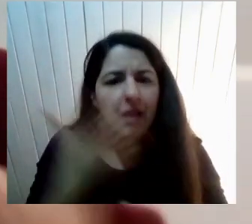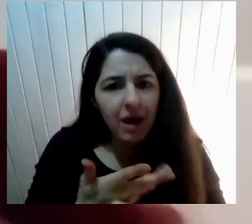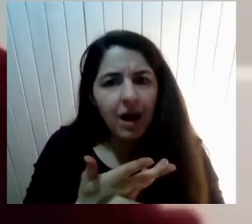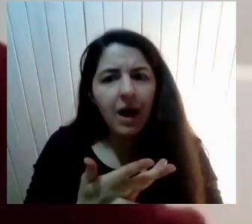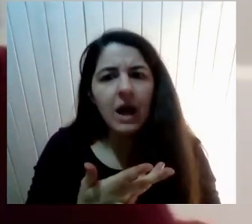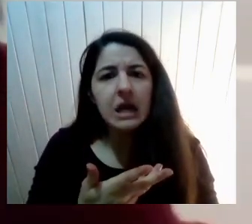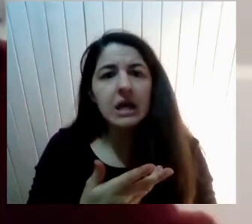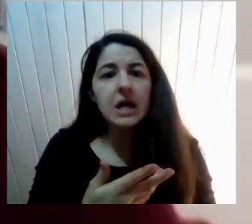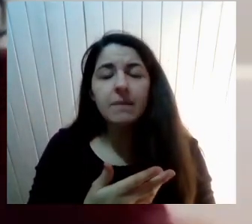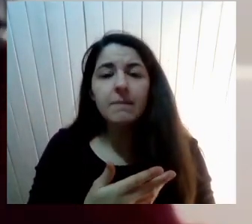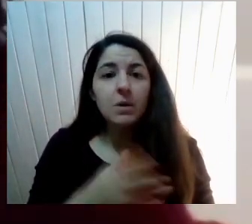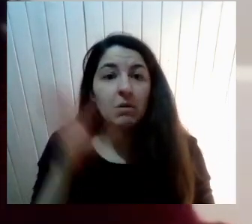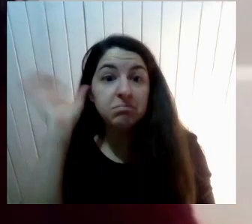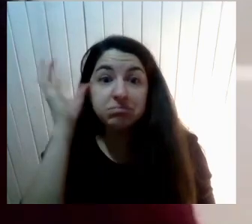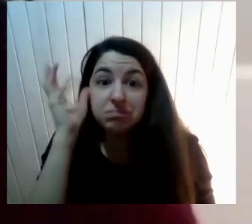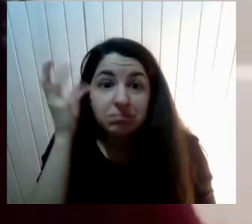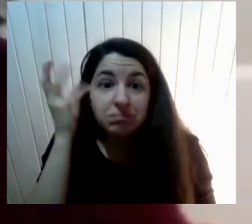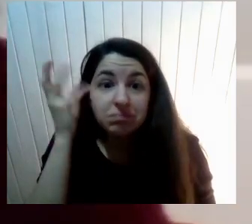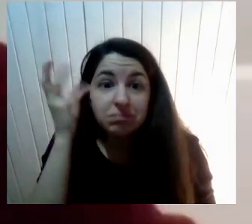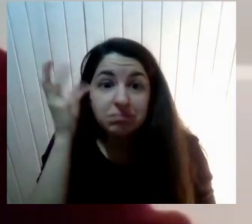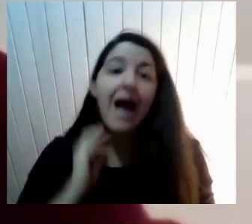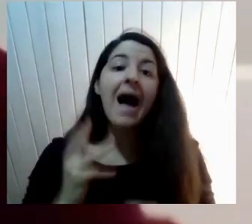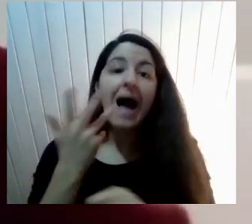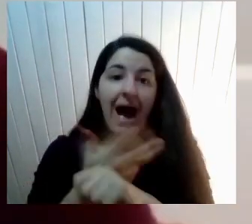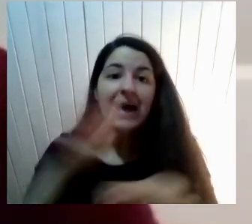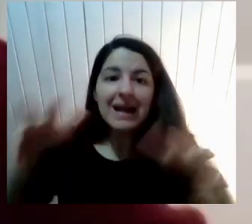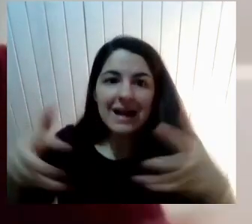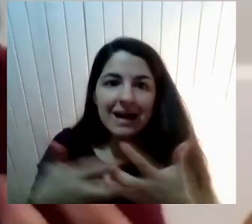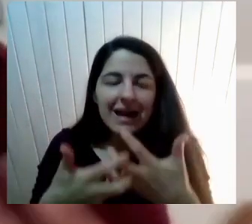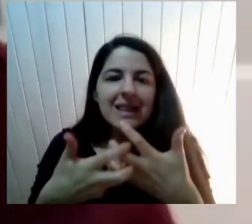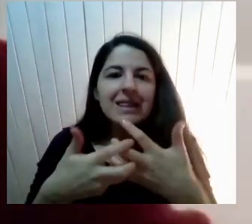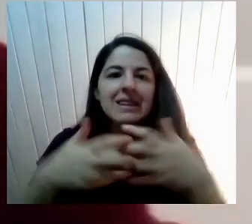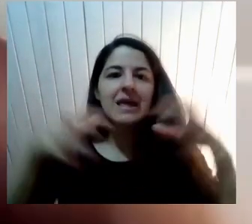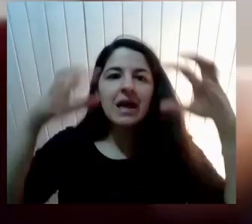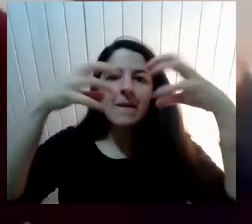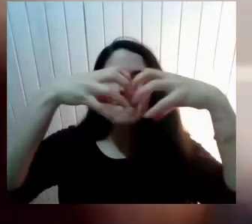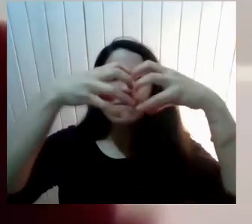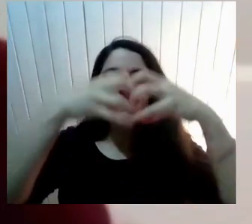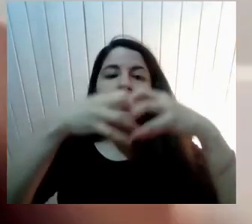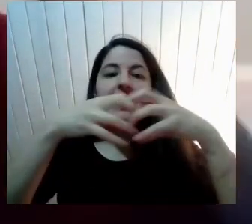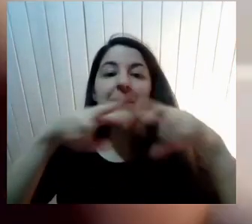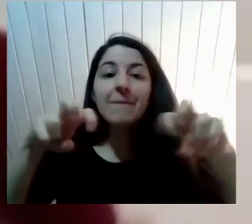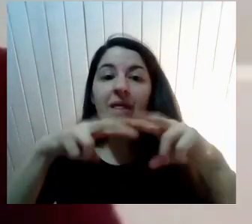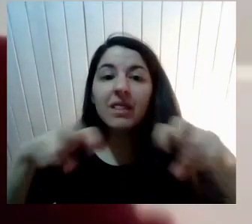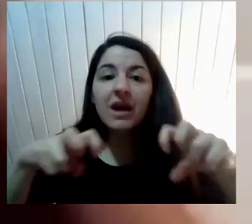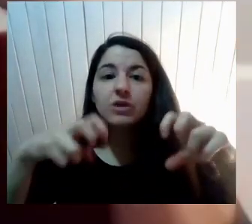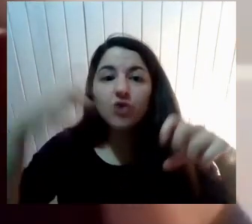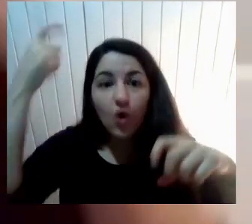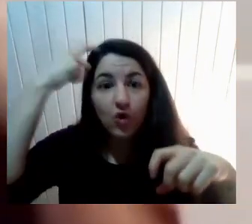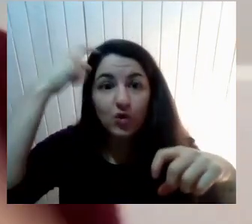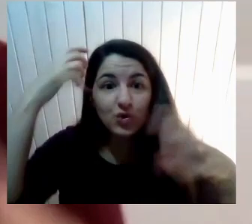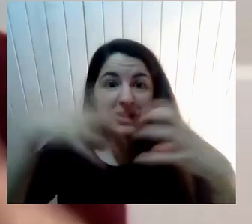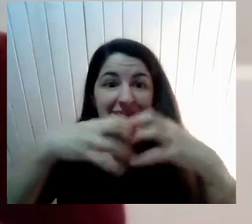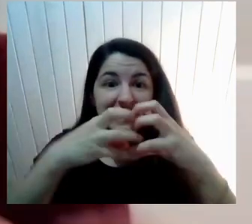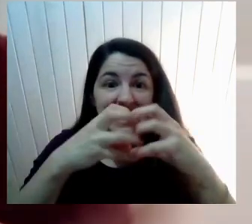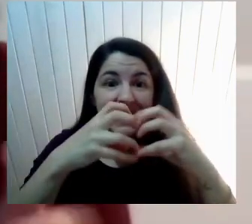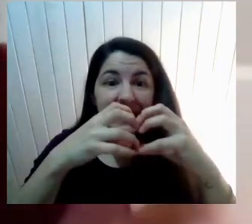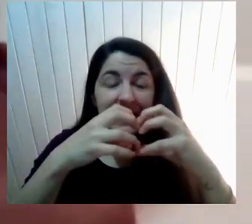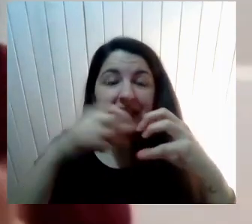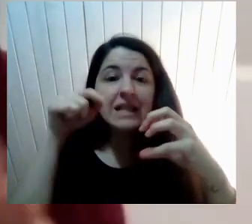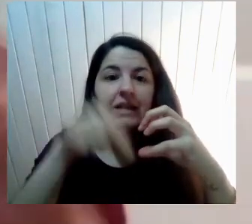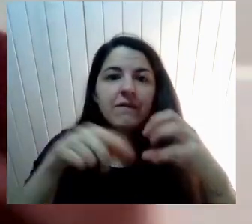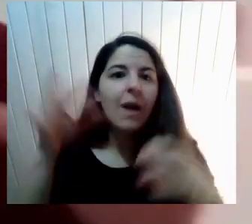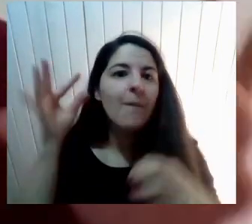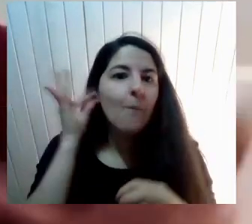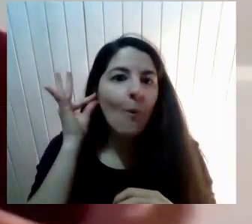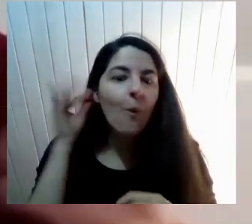De hecho Hay una red De neutros feministas Que están levantando Investigaciones Muy pertinentes Y aludiendo A estos